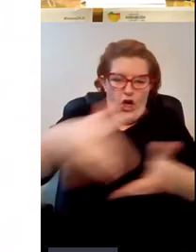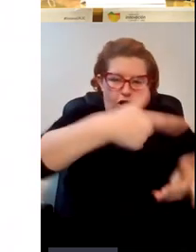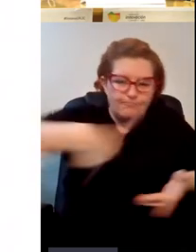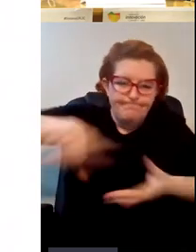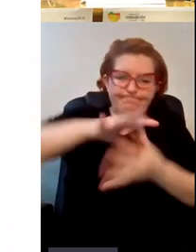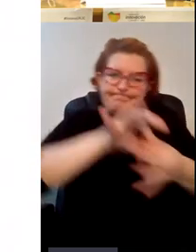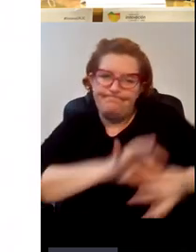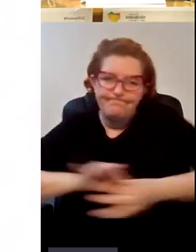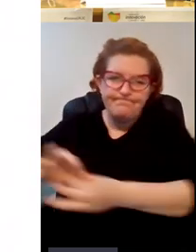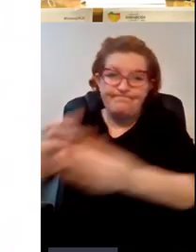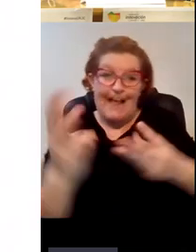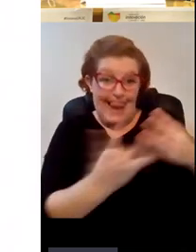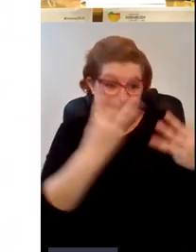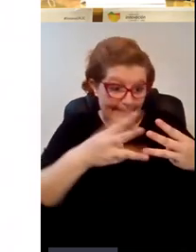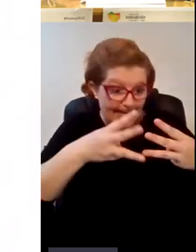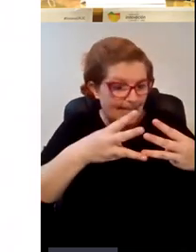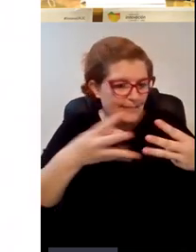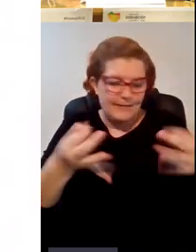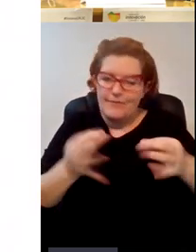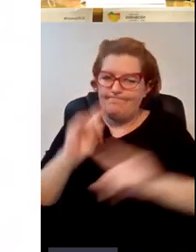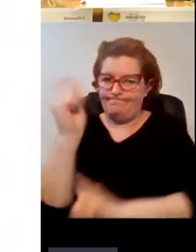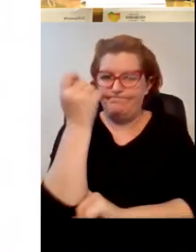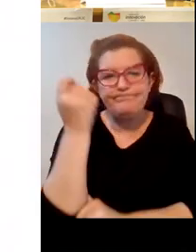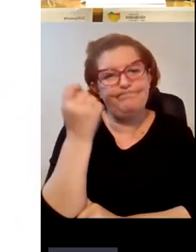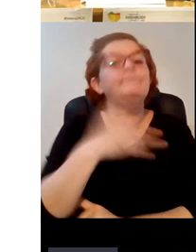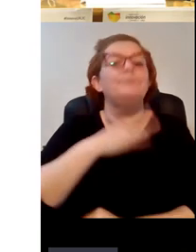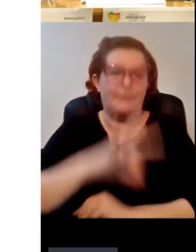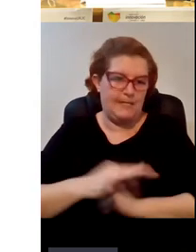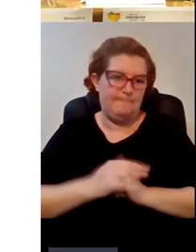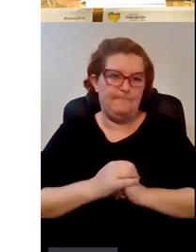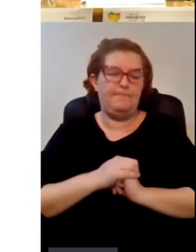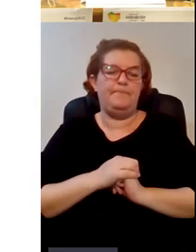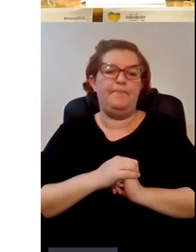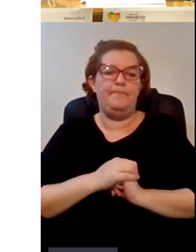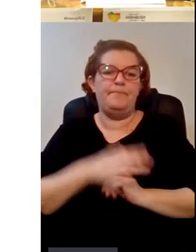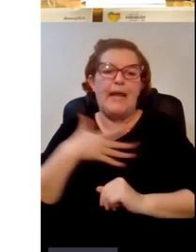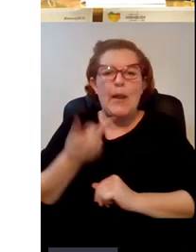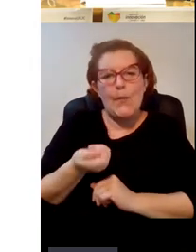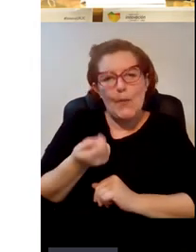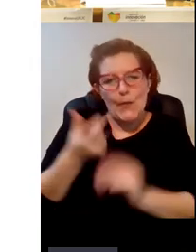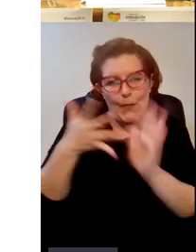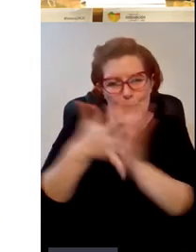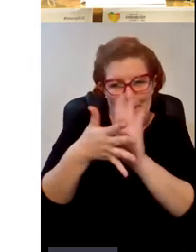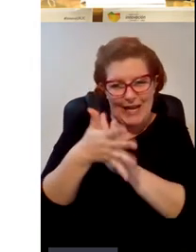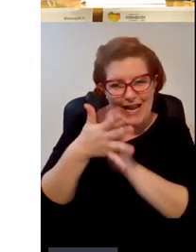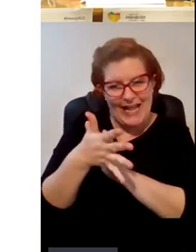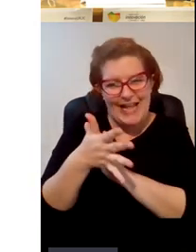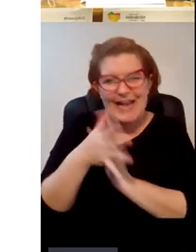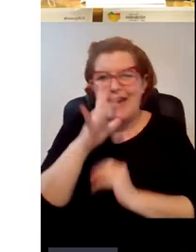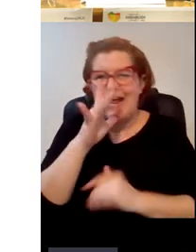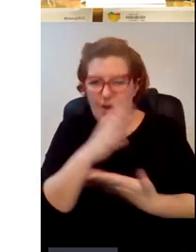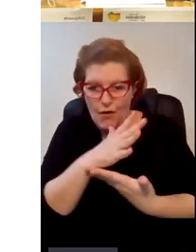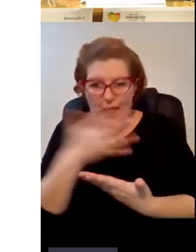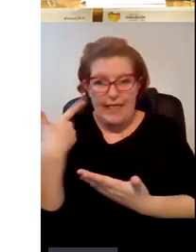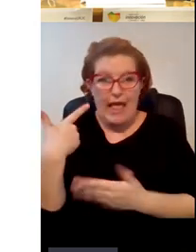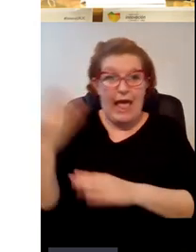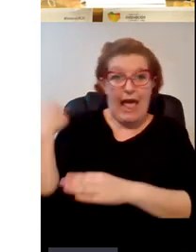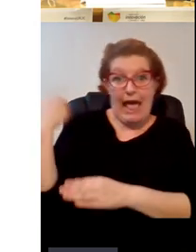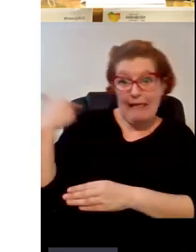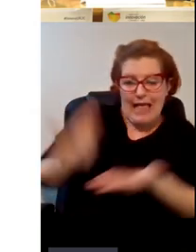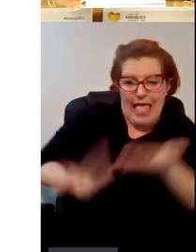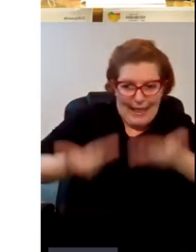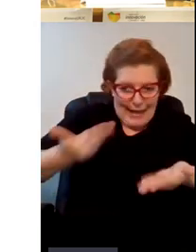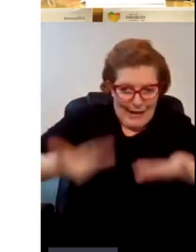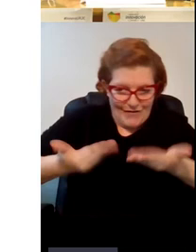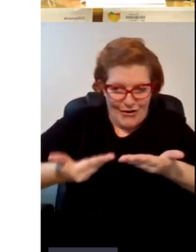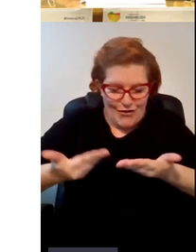no lo conseguiremos no lo conseguiremos y bueno aquí quería hacer una pequeña reseña de que ahora ya estábamos antes en el equilibrio entre las